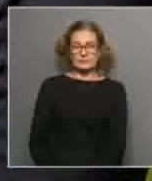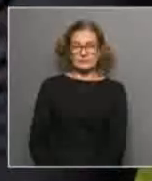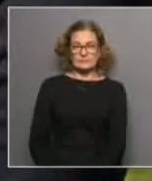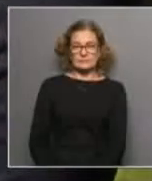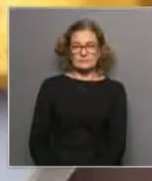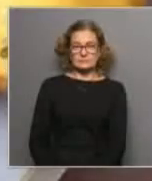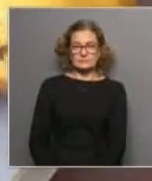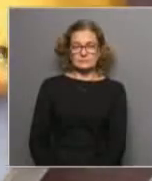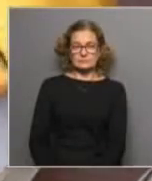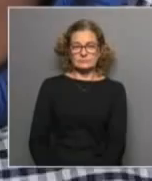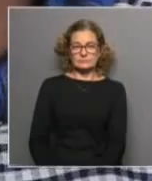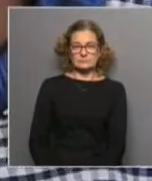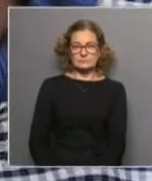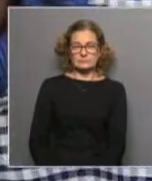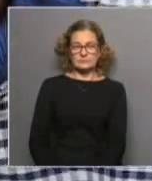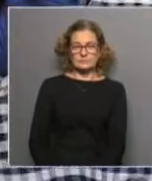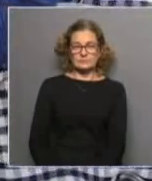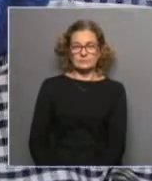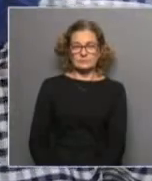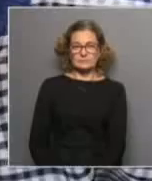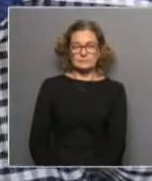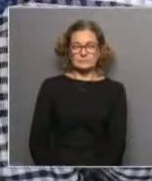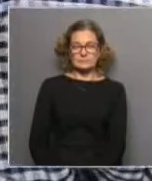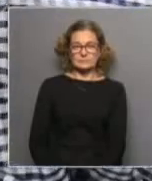Dignidad, comida y escuela.